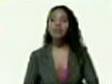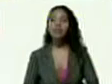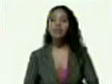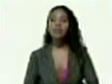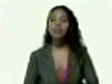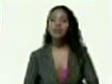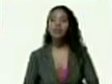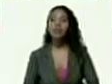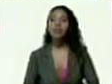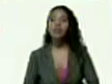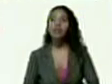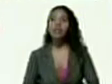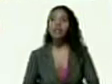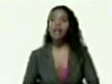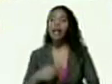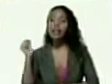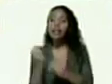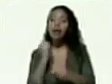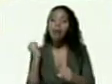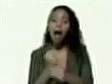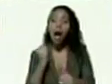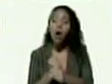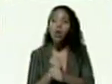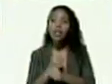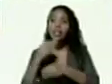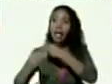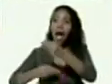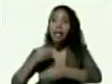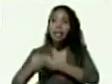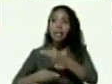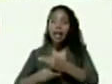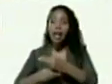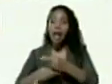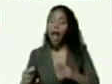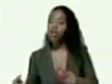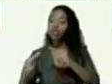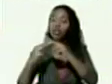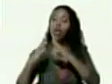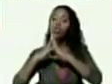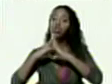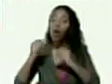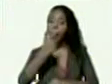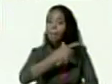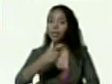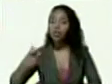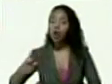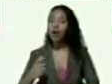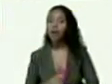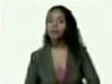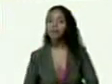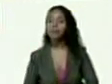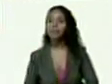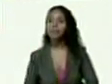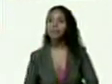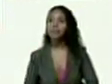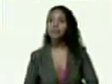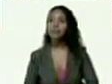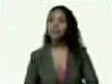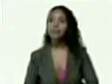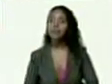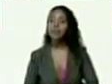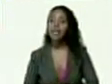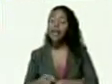con todo el trabajo que dice que hacen encontrando a toda la gente y los